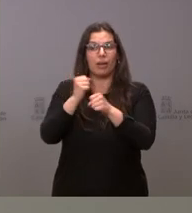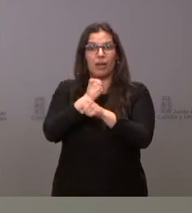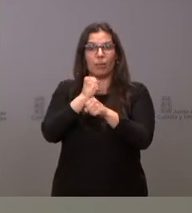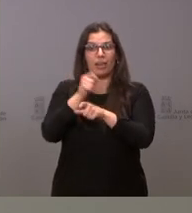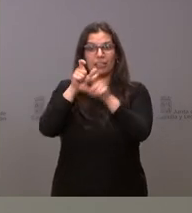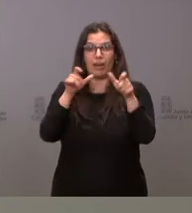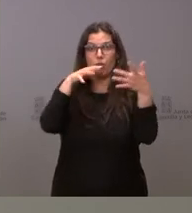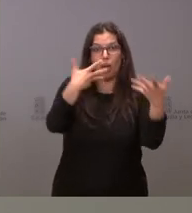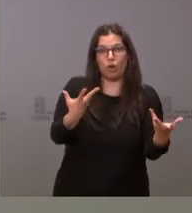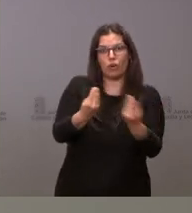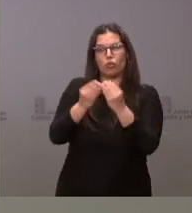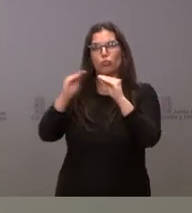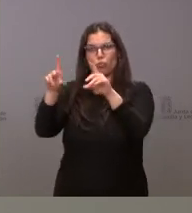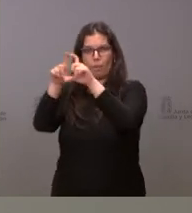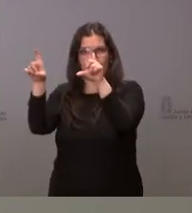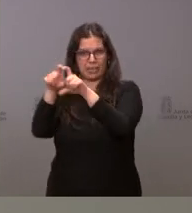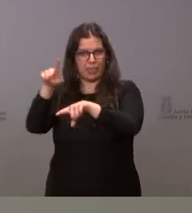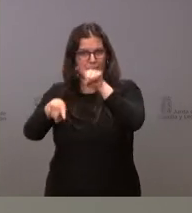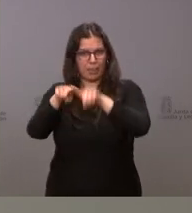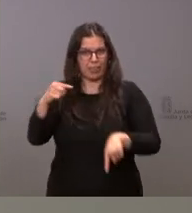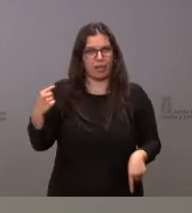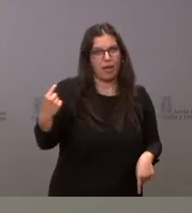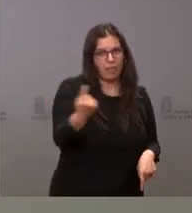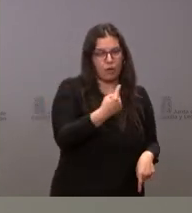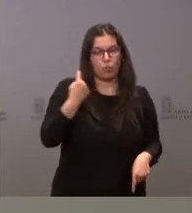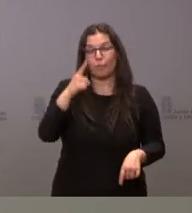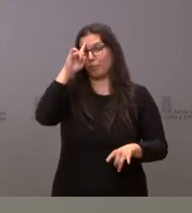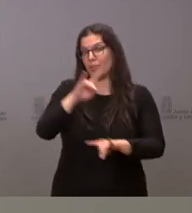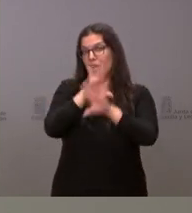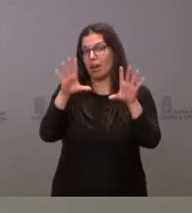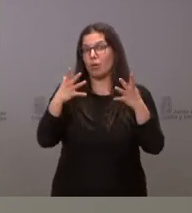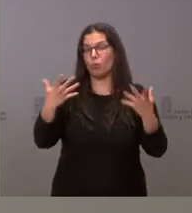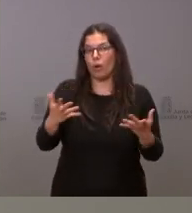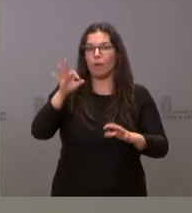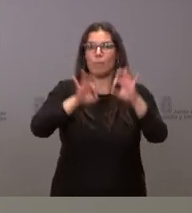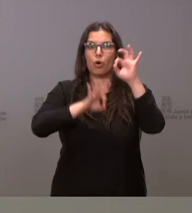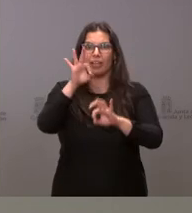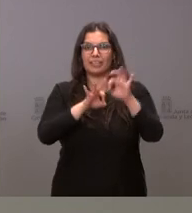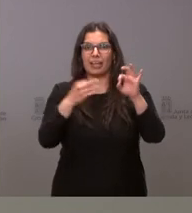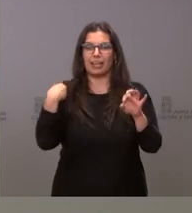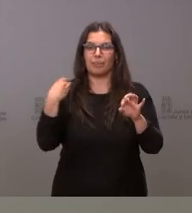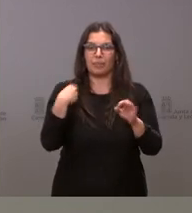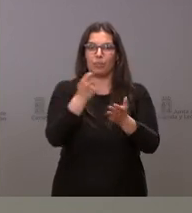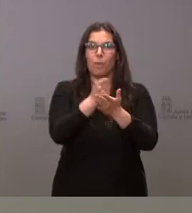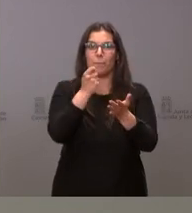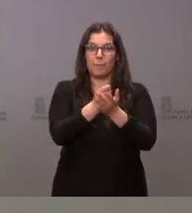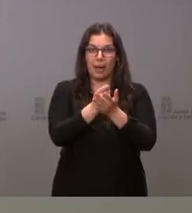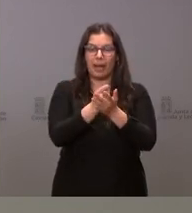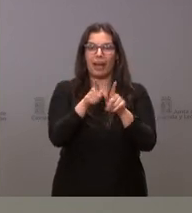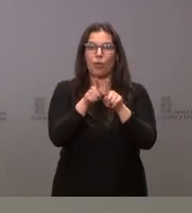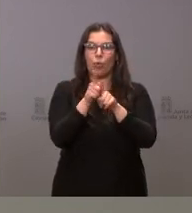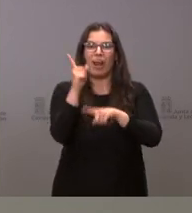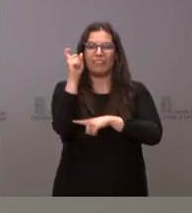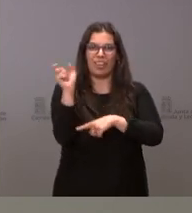están con sus empresas. Lo que sí se tiene identificado es un porcentaje de módulo que se va a abonar a cada una de las